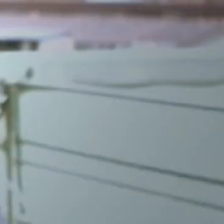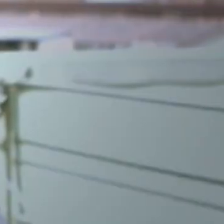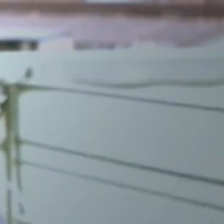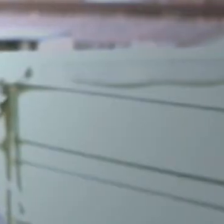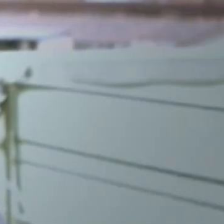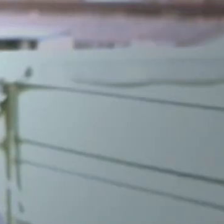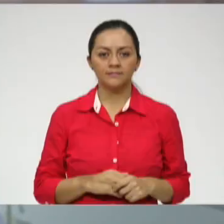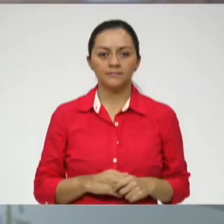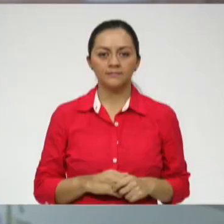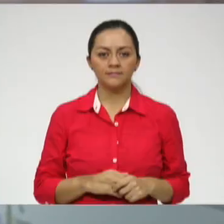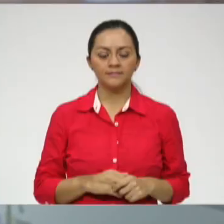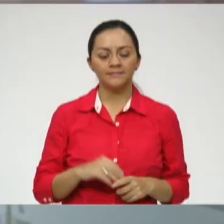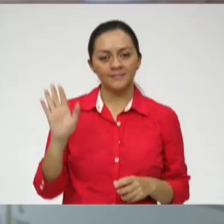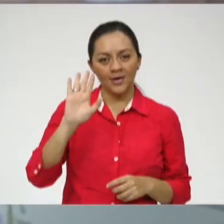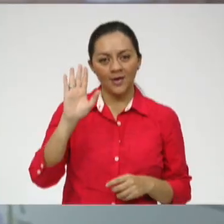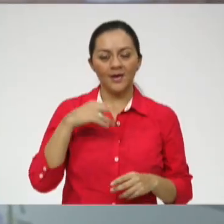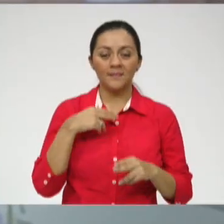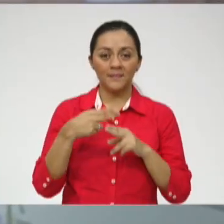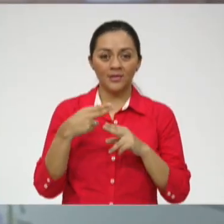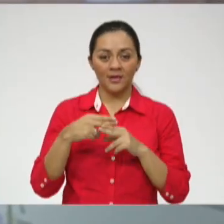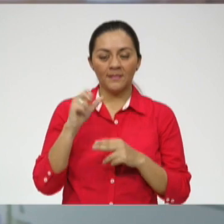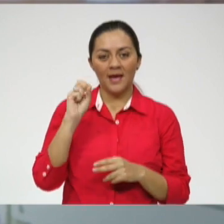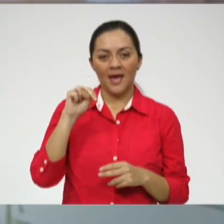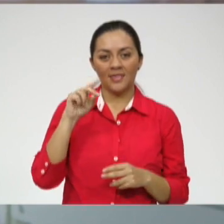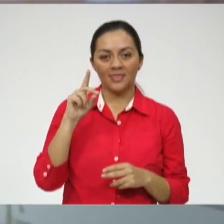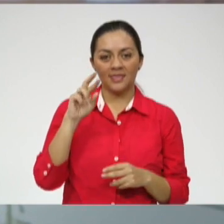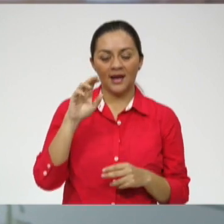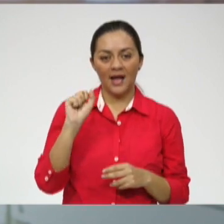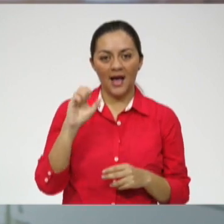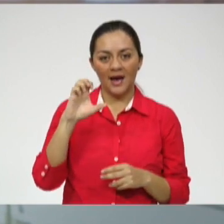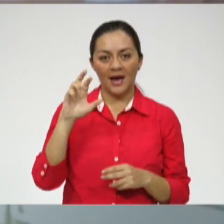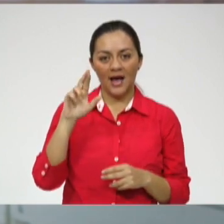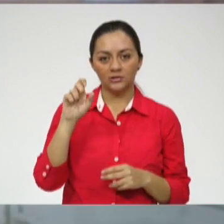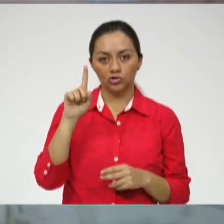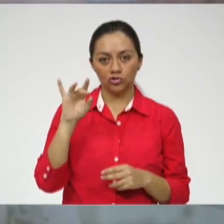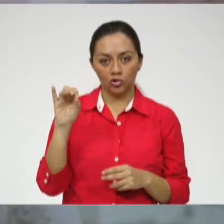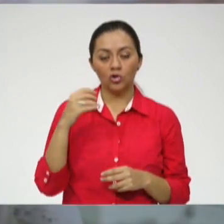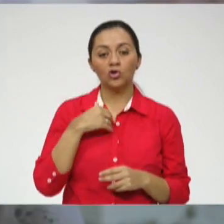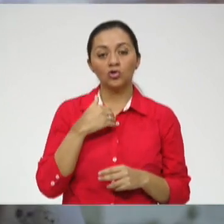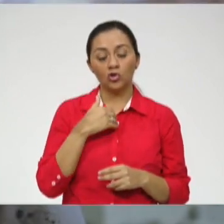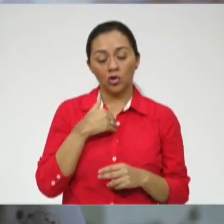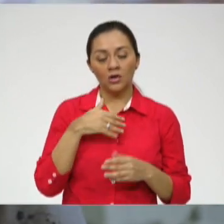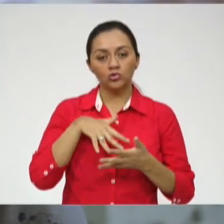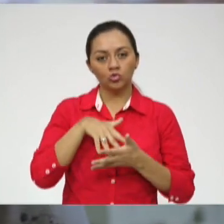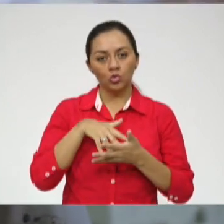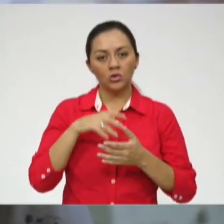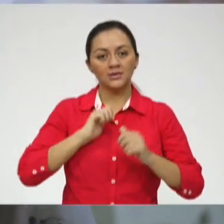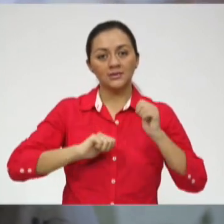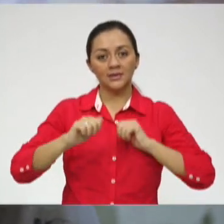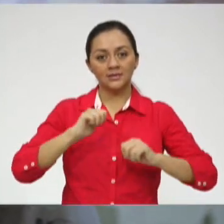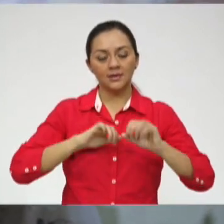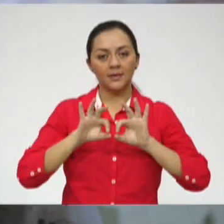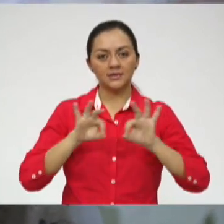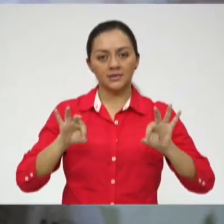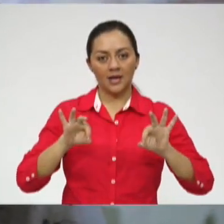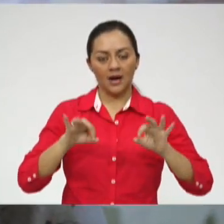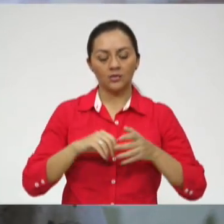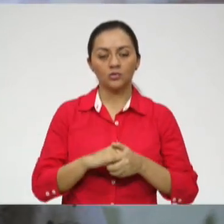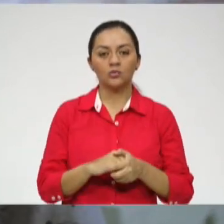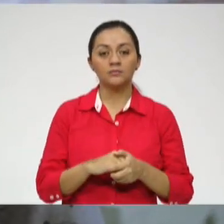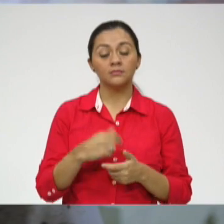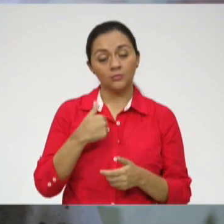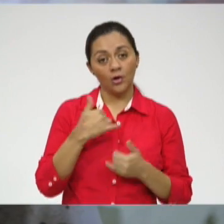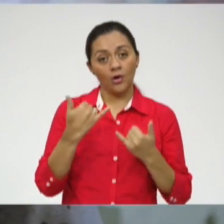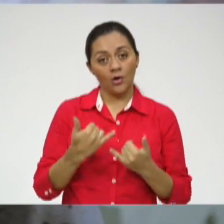Hola, soy Andrea Erazo. Curso el tercer año de bachillerato ciencias y tengo 17 años. Mi nombre es Ray Silva, estoy en el